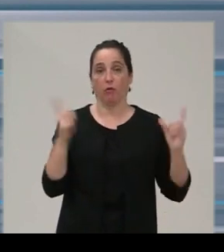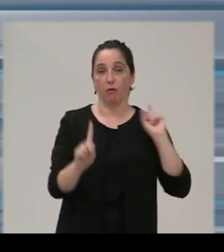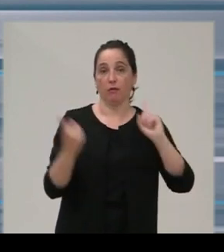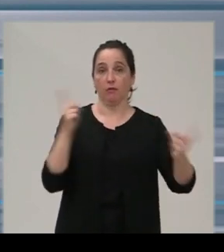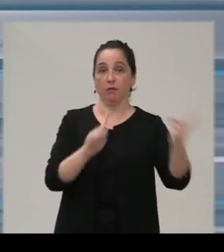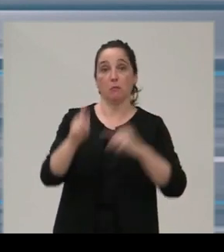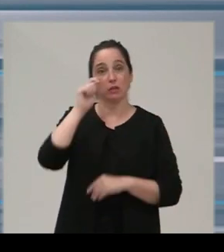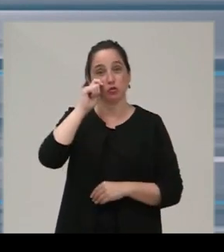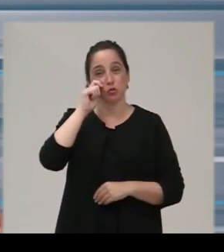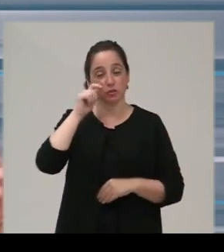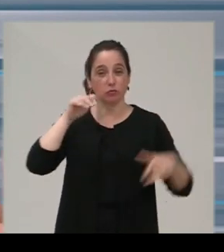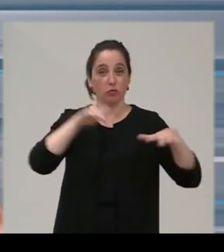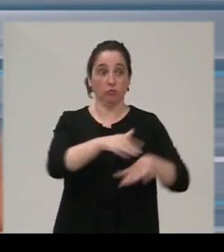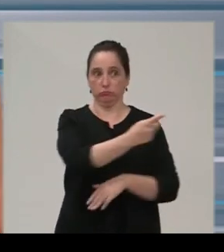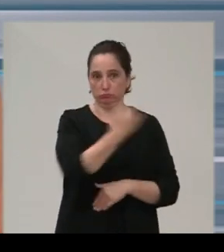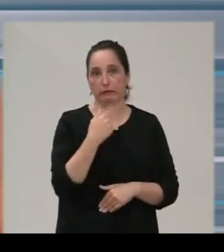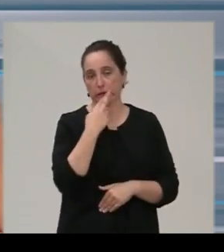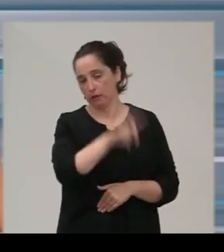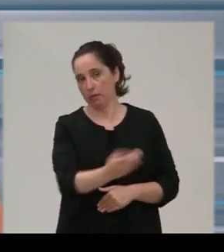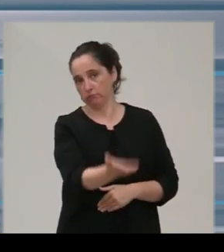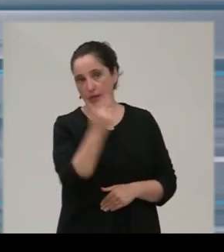municipios turísticos y, por lo tanto, Santander.